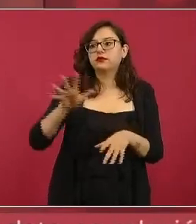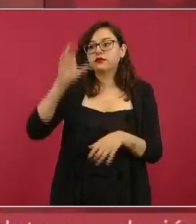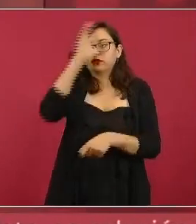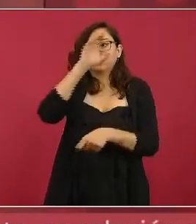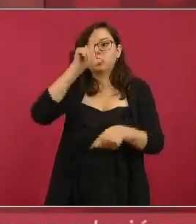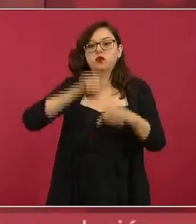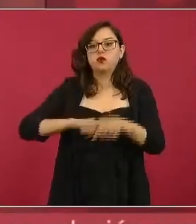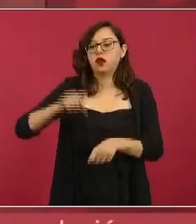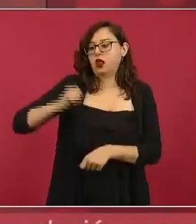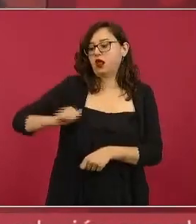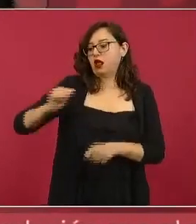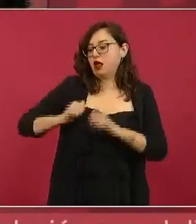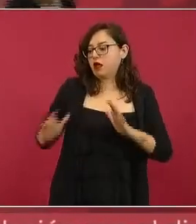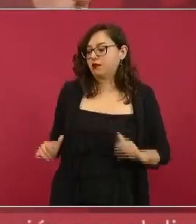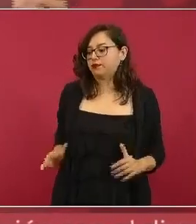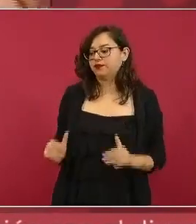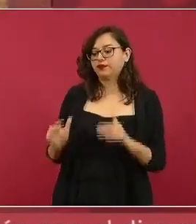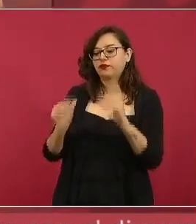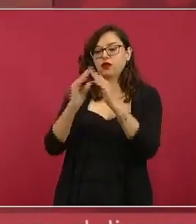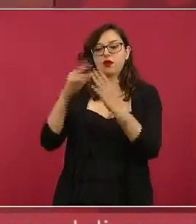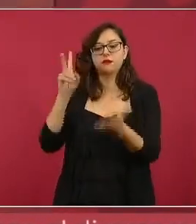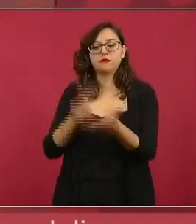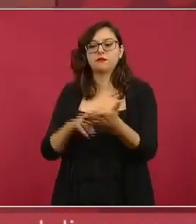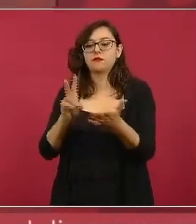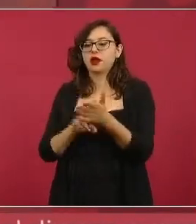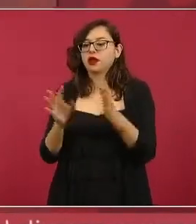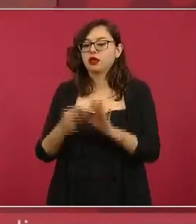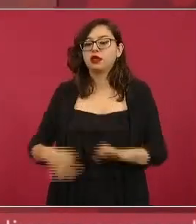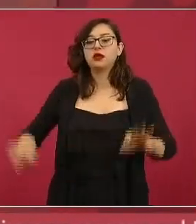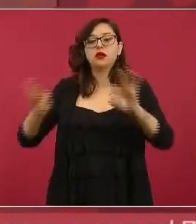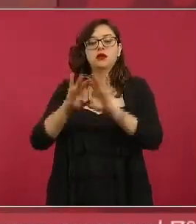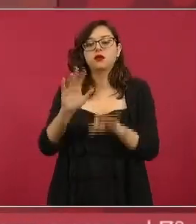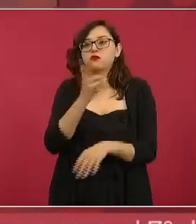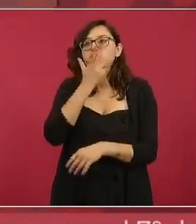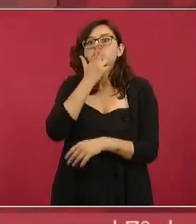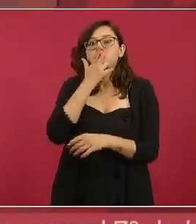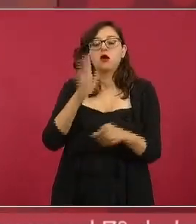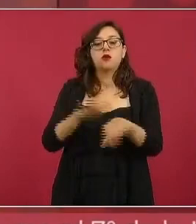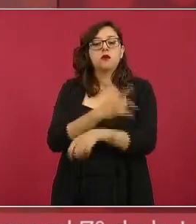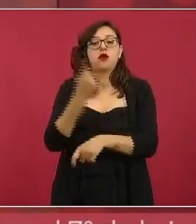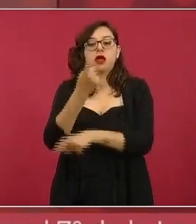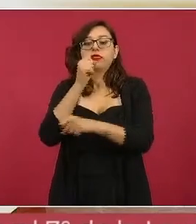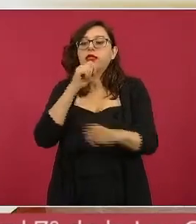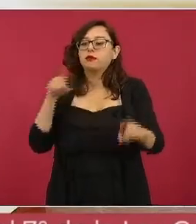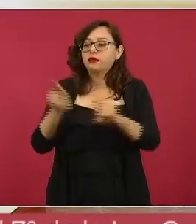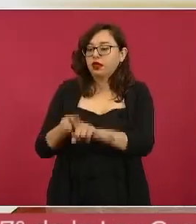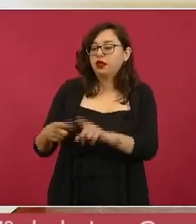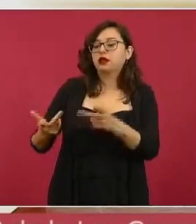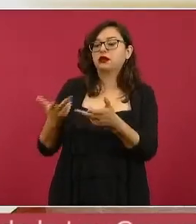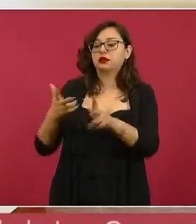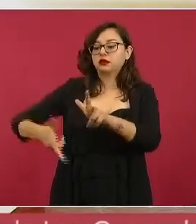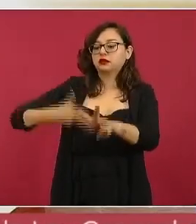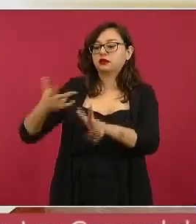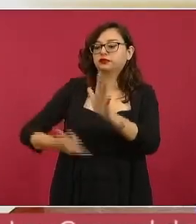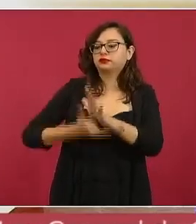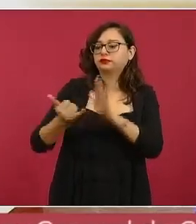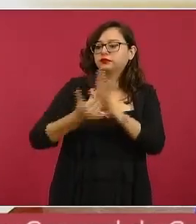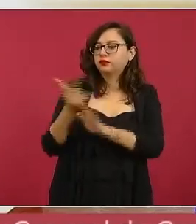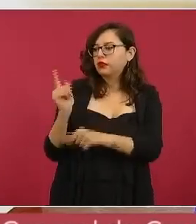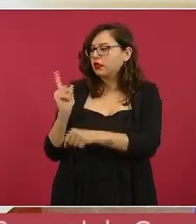mundo porque estamos llevando a cabo rescates de zonas